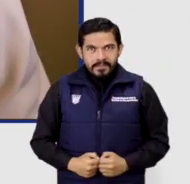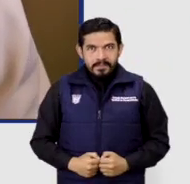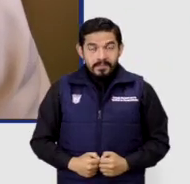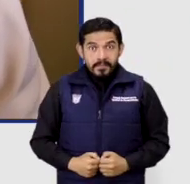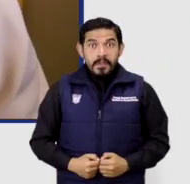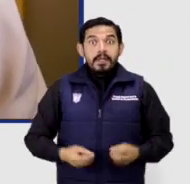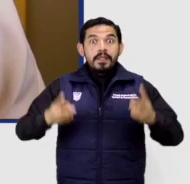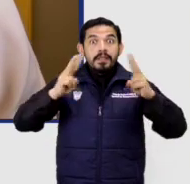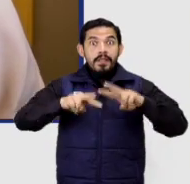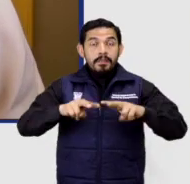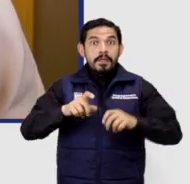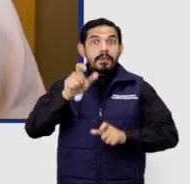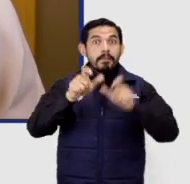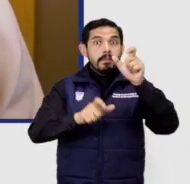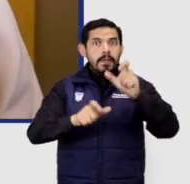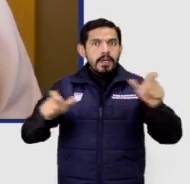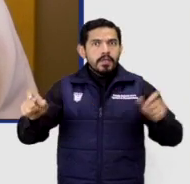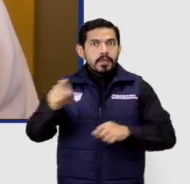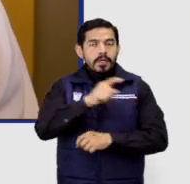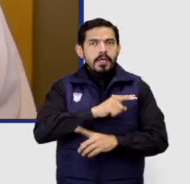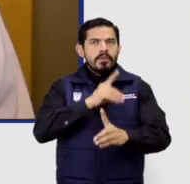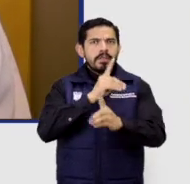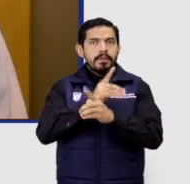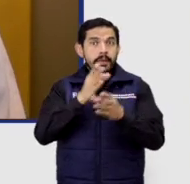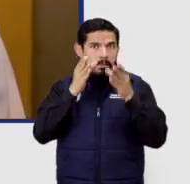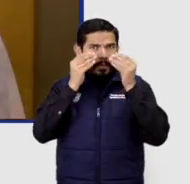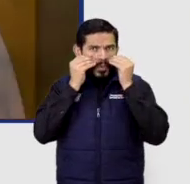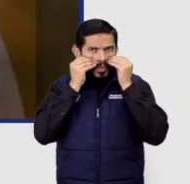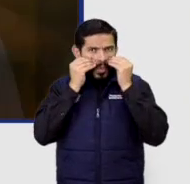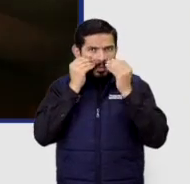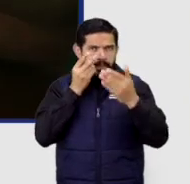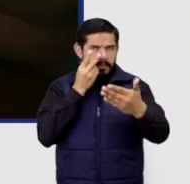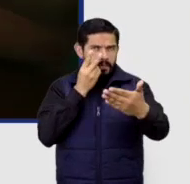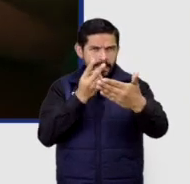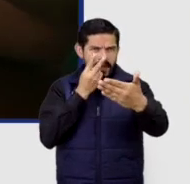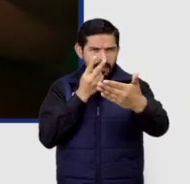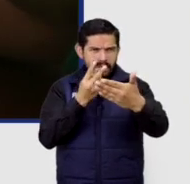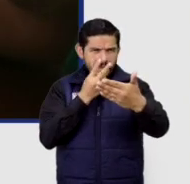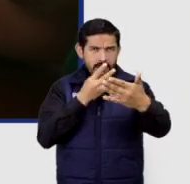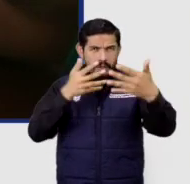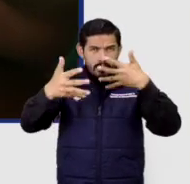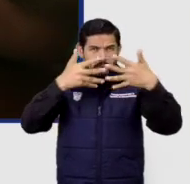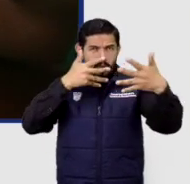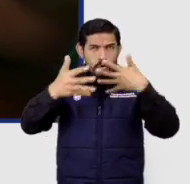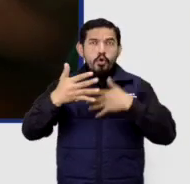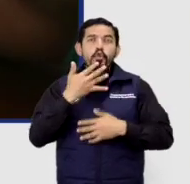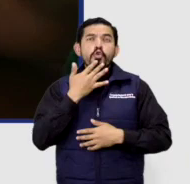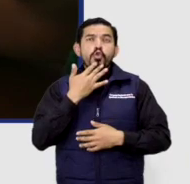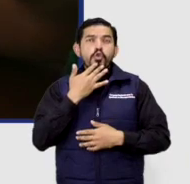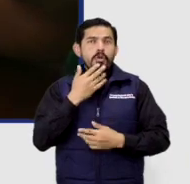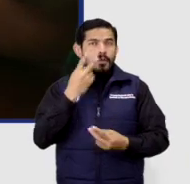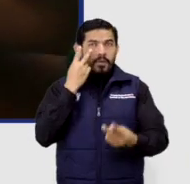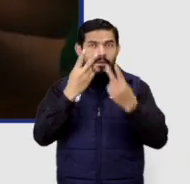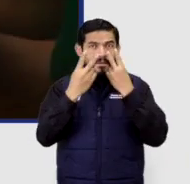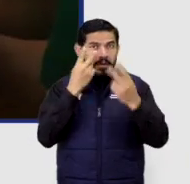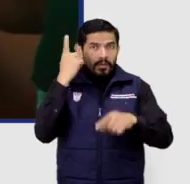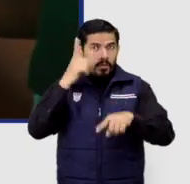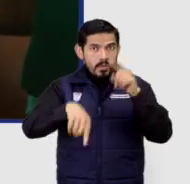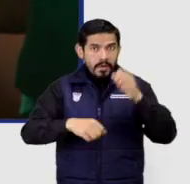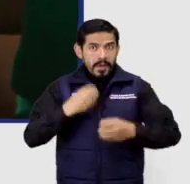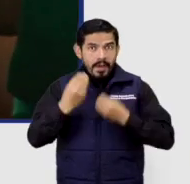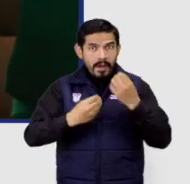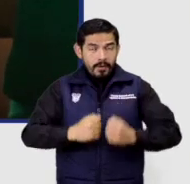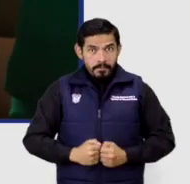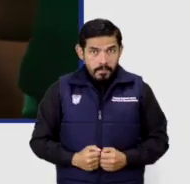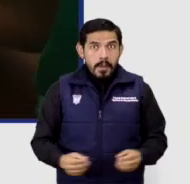También para quienes tienen discromatopsia, es decir, dificultad para identificar el tamaño y el color del texto,